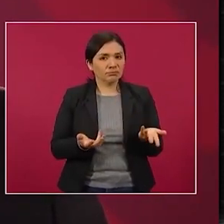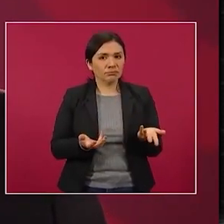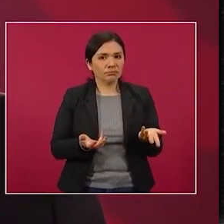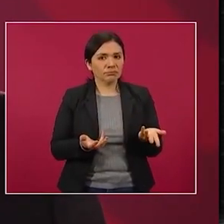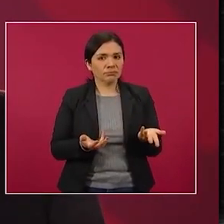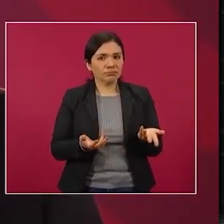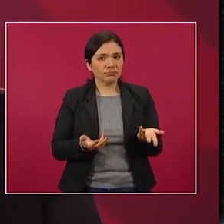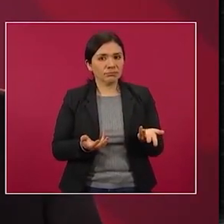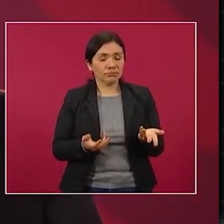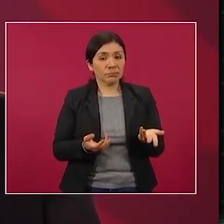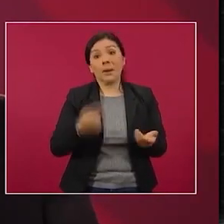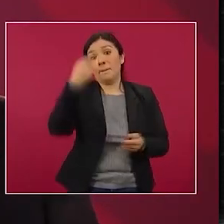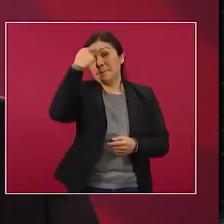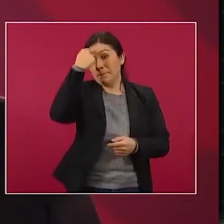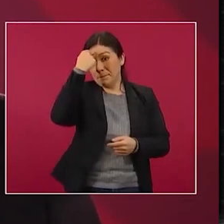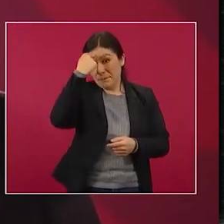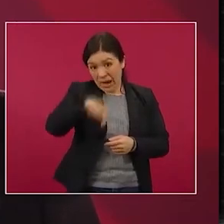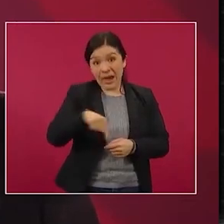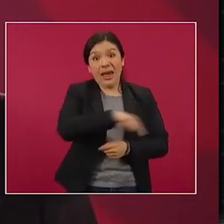Esto para los jóvenes,